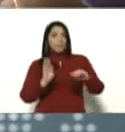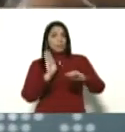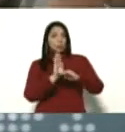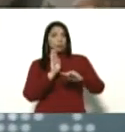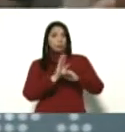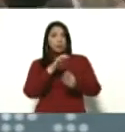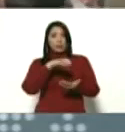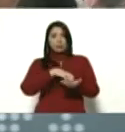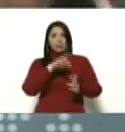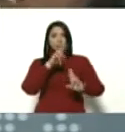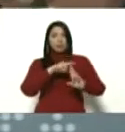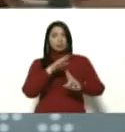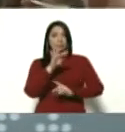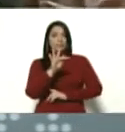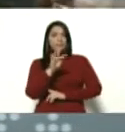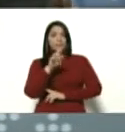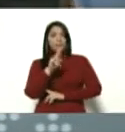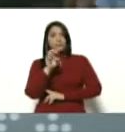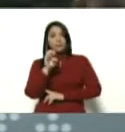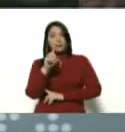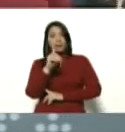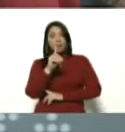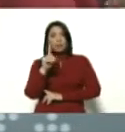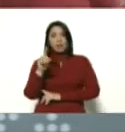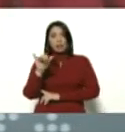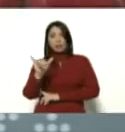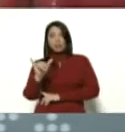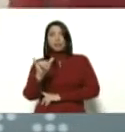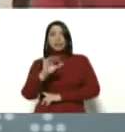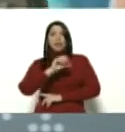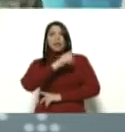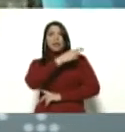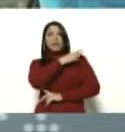Táchira, Freddy Bernal, el jefe de la misión